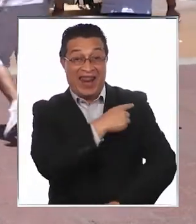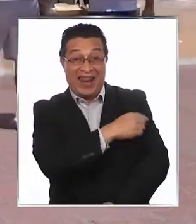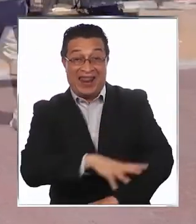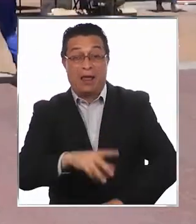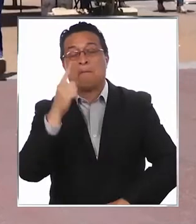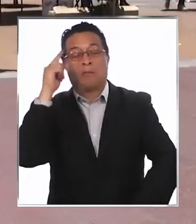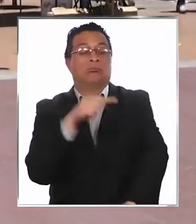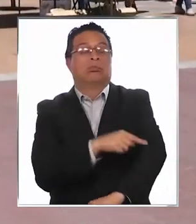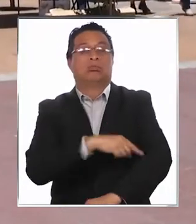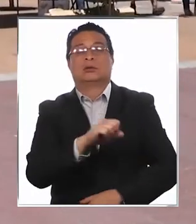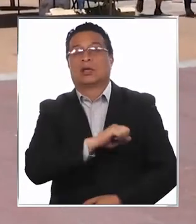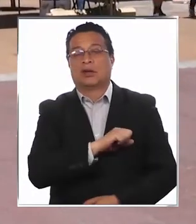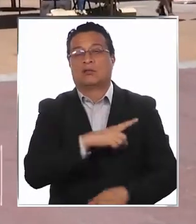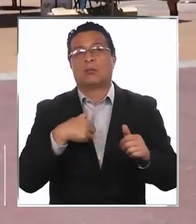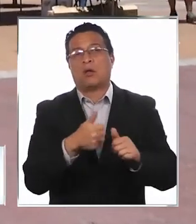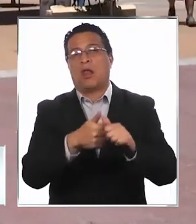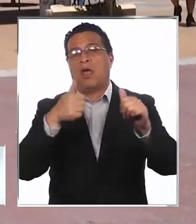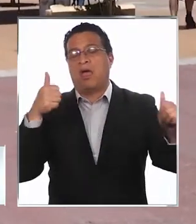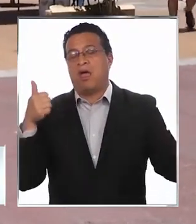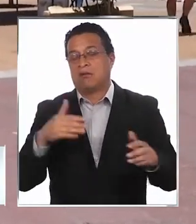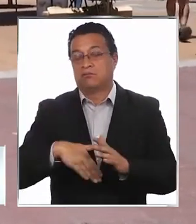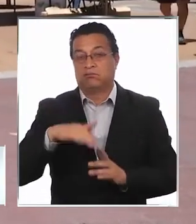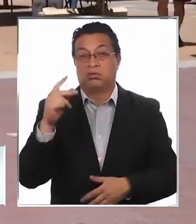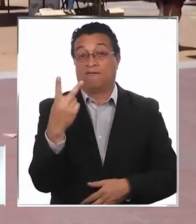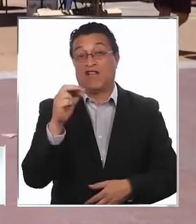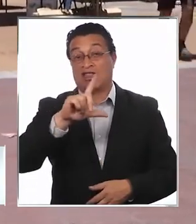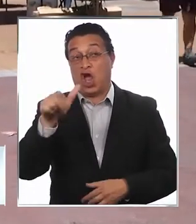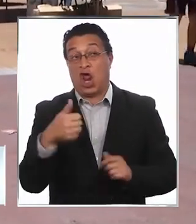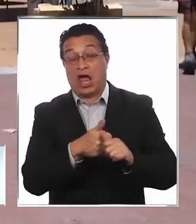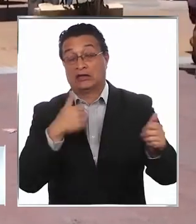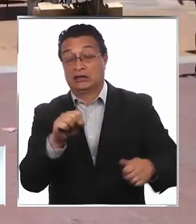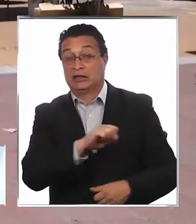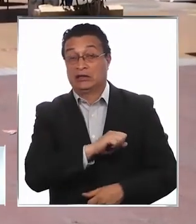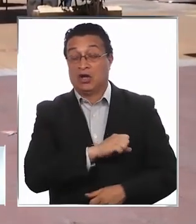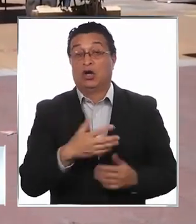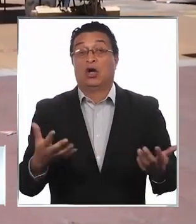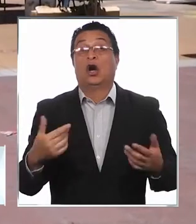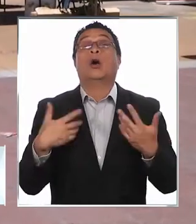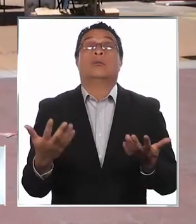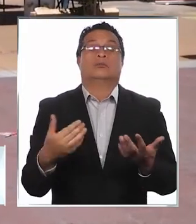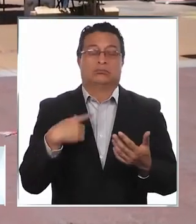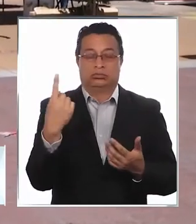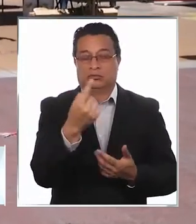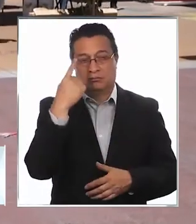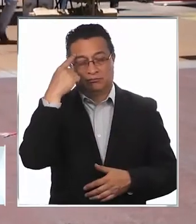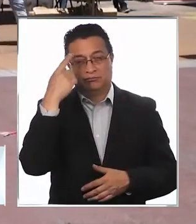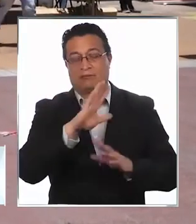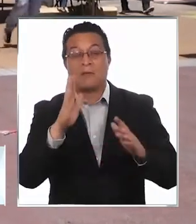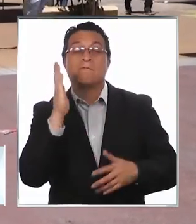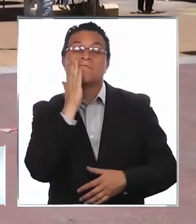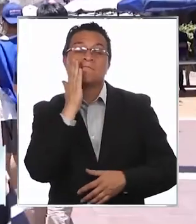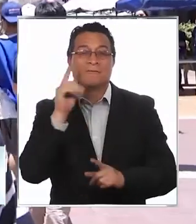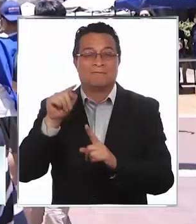en Santiago. Estamos muy lejos, a 20 horas de Santiago. Nosotros, la realidad, la gente ya está tomándole más cariño a